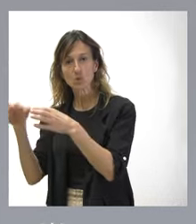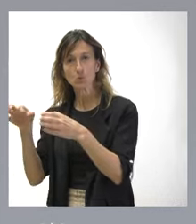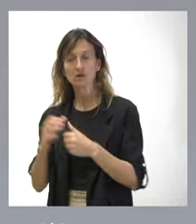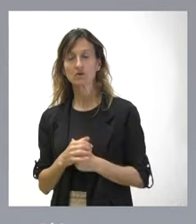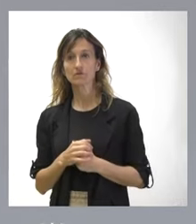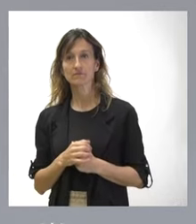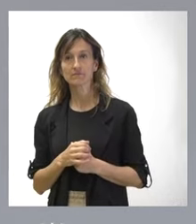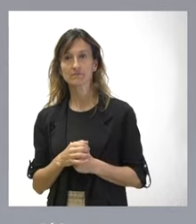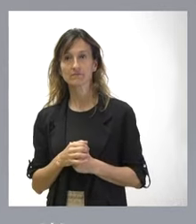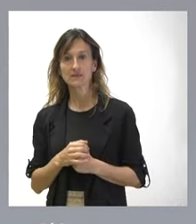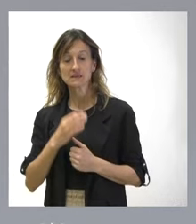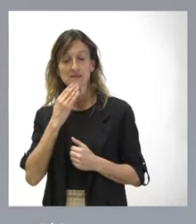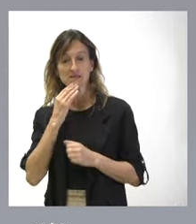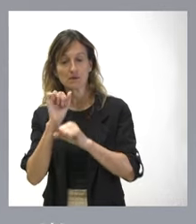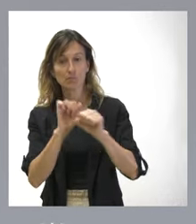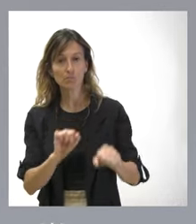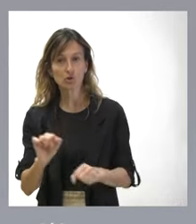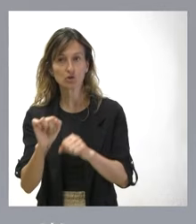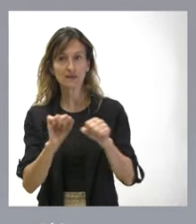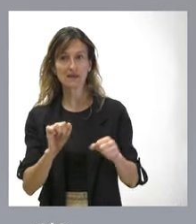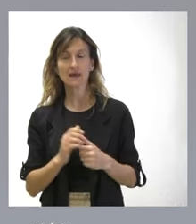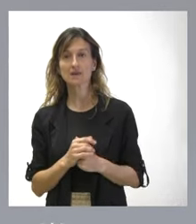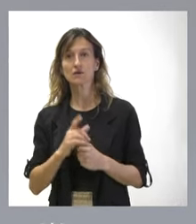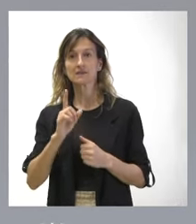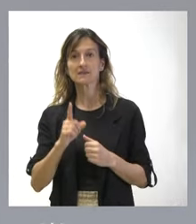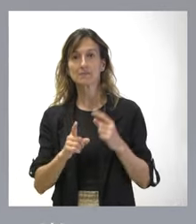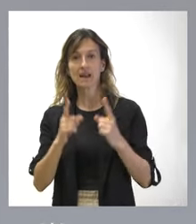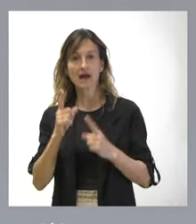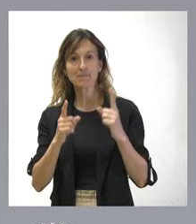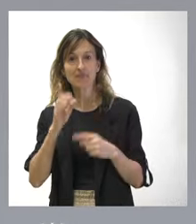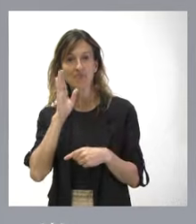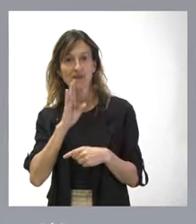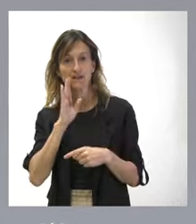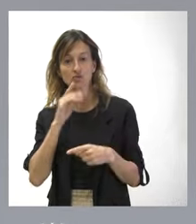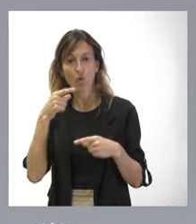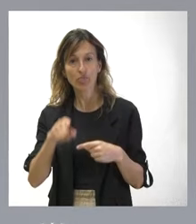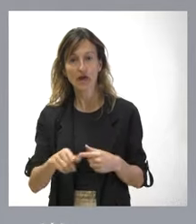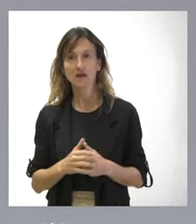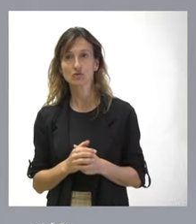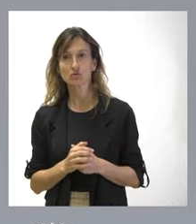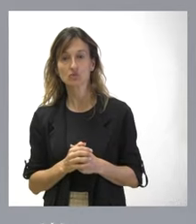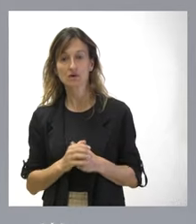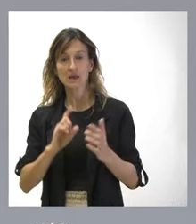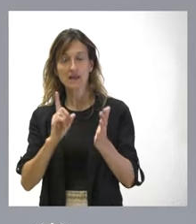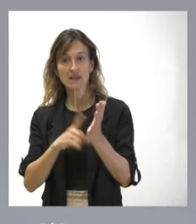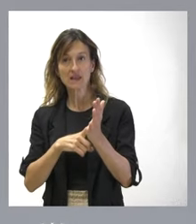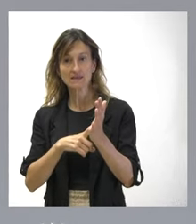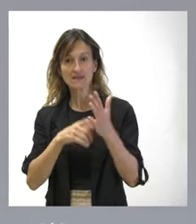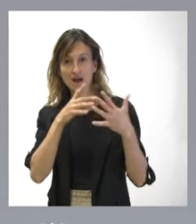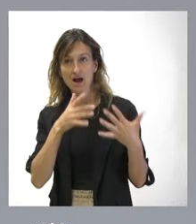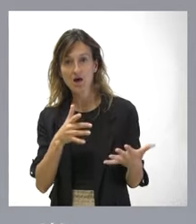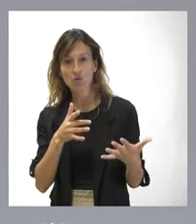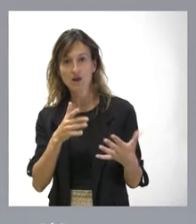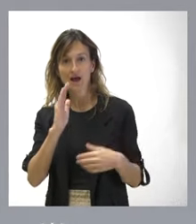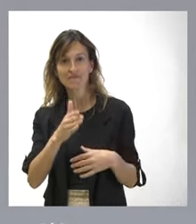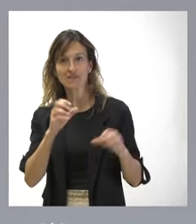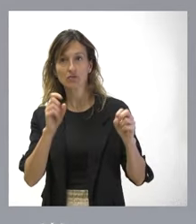precisamente, y con ocasión de esa protección también pudieron cometer algún daño. Los que protegieron las leyes vigentes no se ven